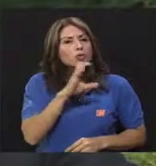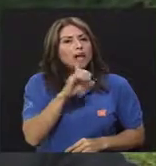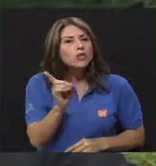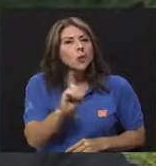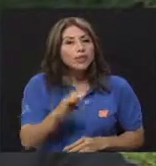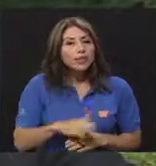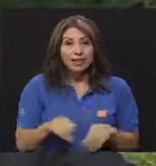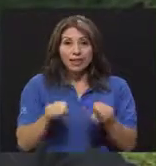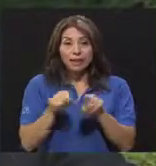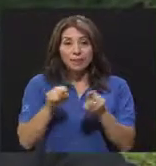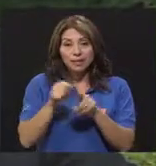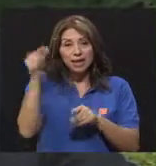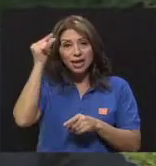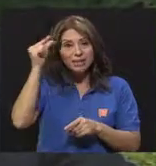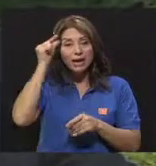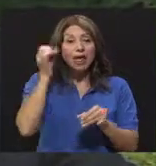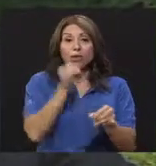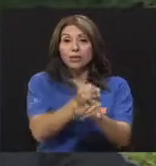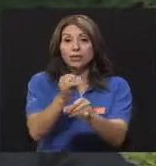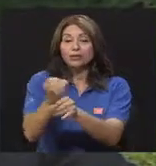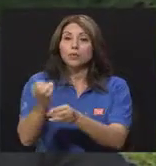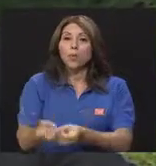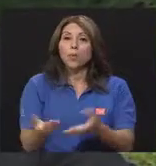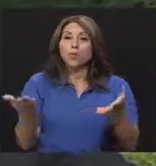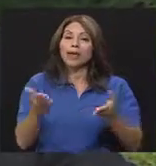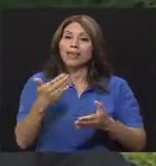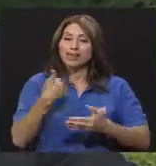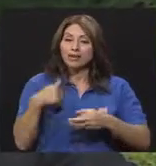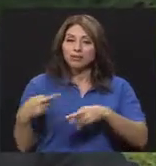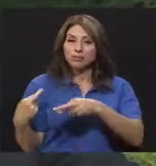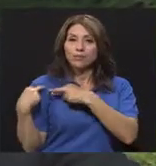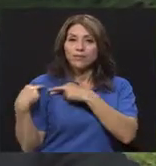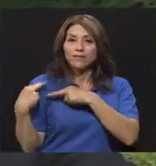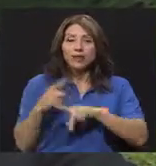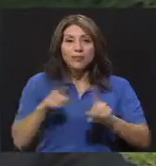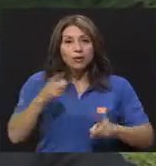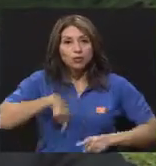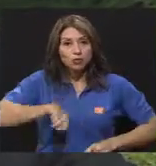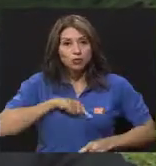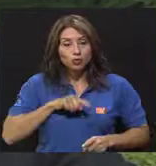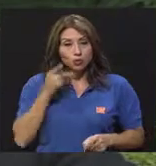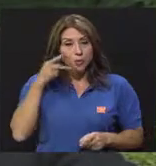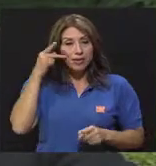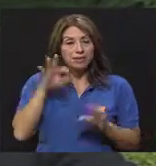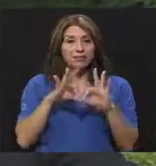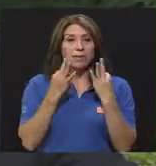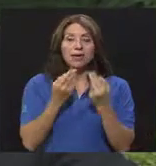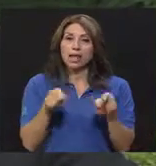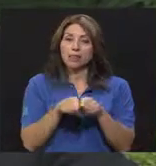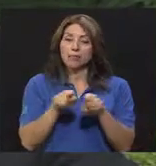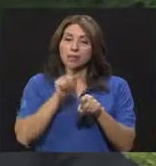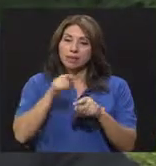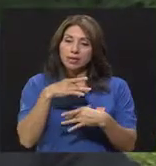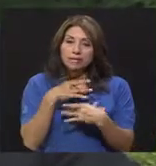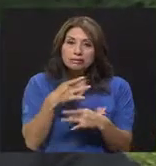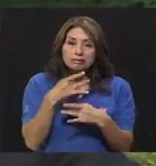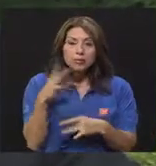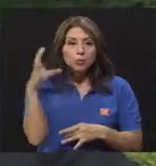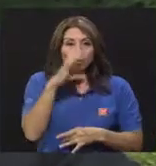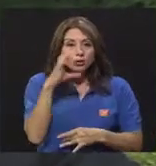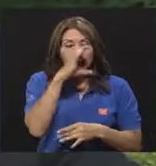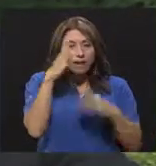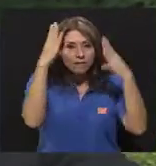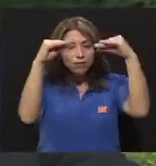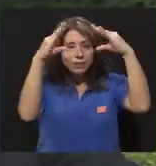tiene la responsabilidad de ofrecer alternativas, pero nosotros como padres de familia debemos interesarnos también por buscar esta información. Y luego,